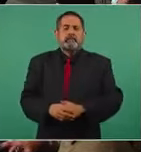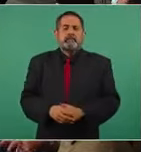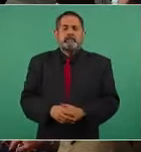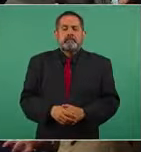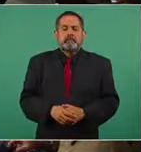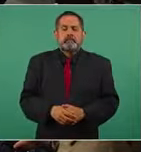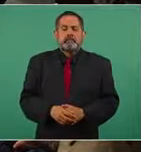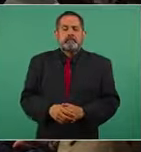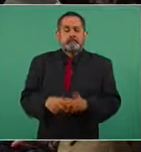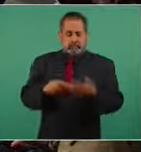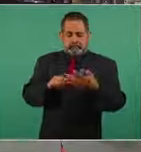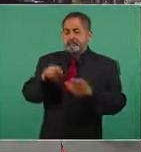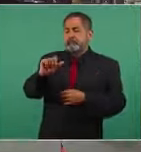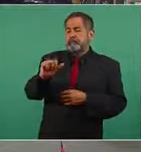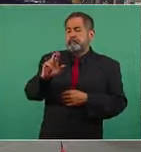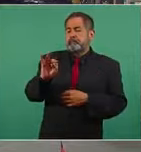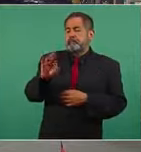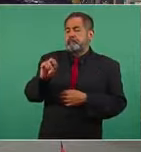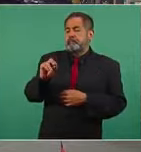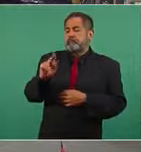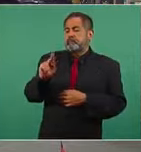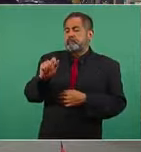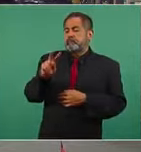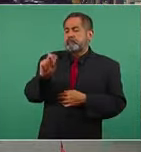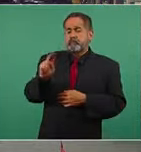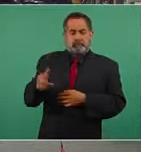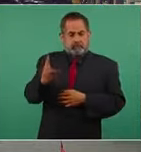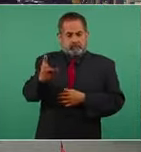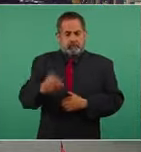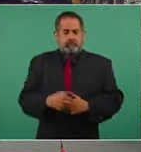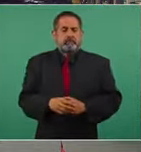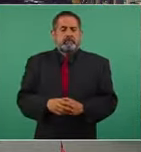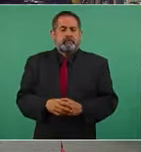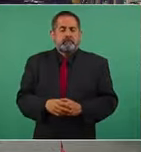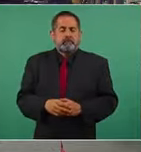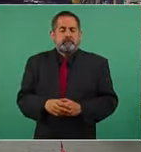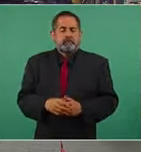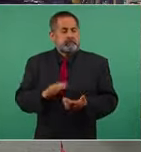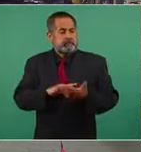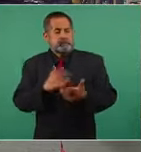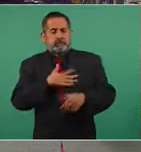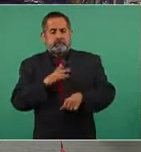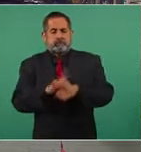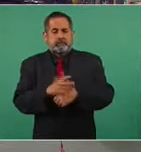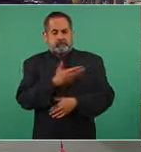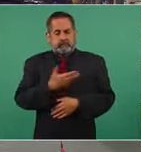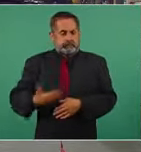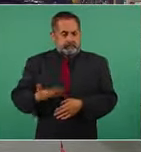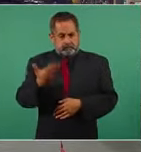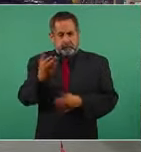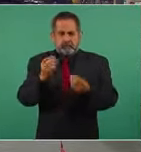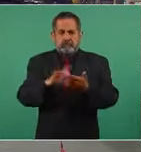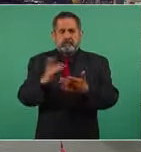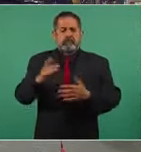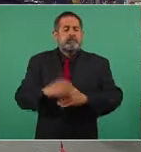Arturo Pavón. Gracias. Buenos días, presidente, muchas gracias.